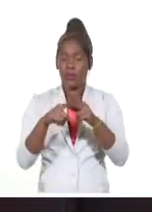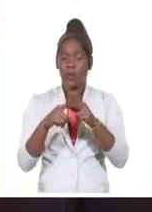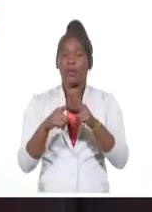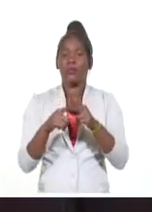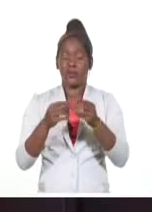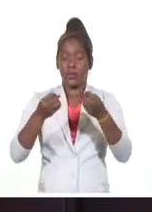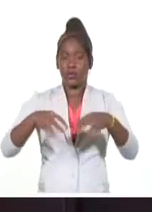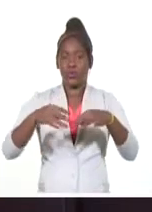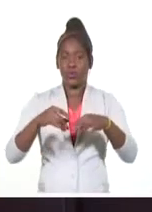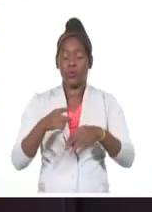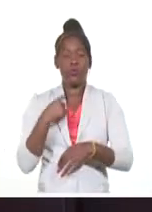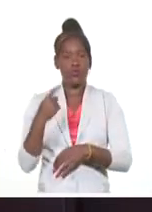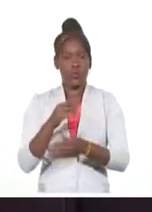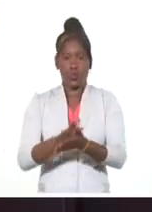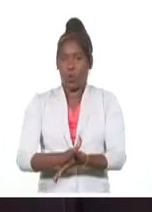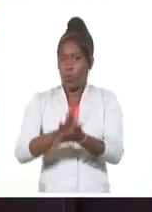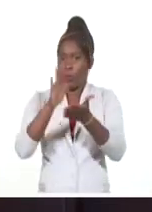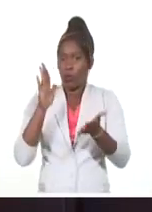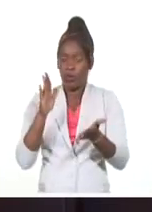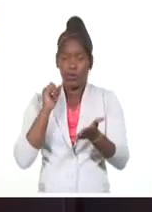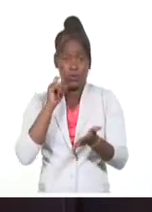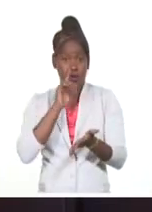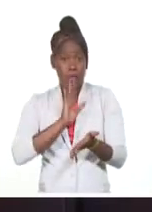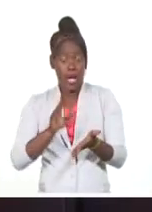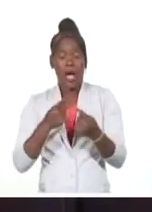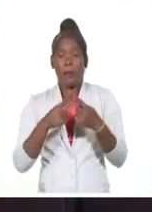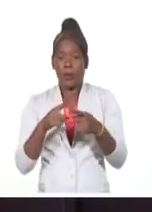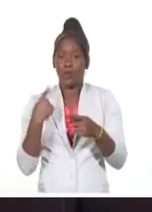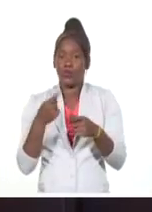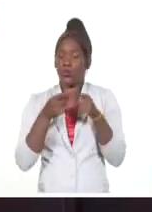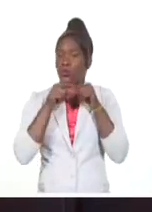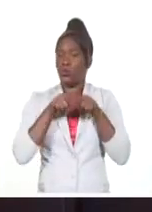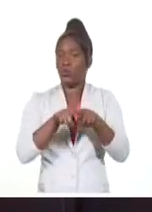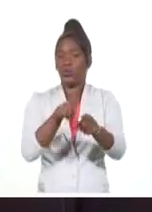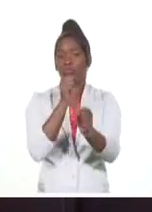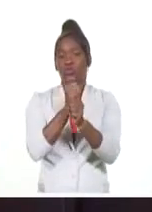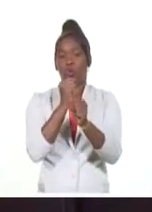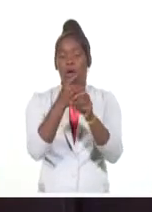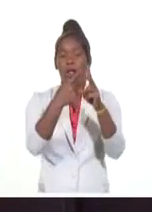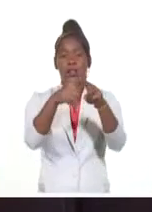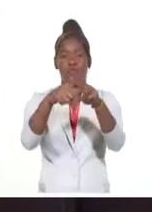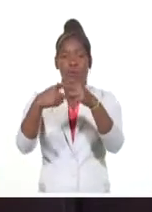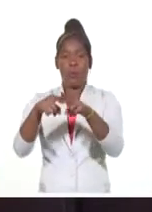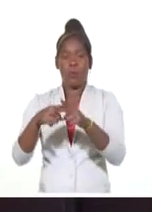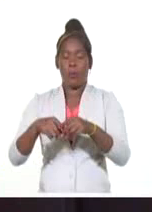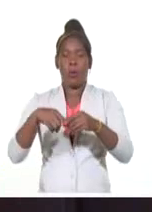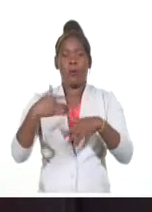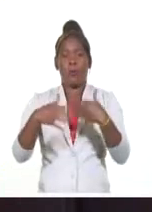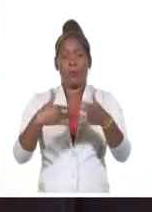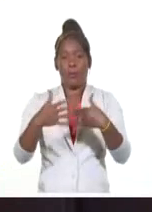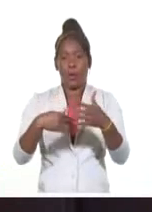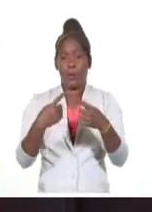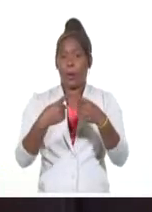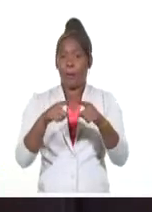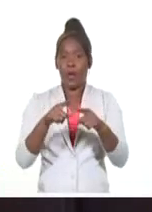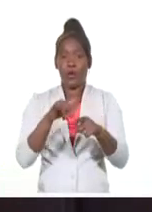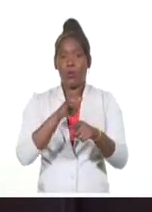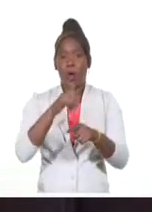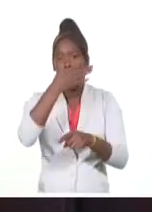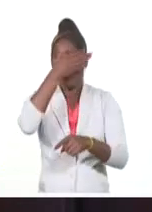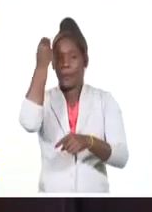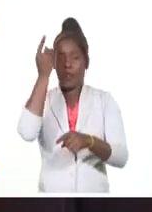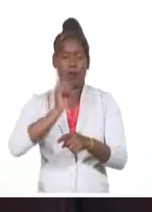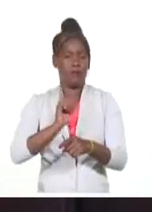vamos comprometidos en avanzar junto a ustedes en la solución de esos problemas y que no los defraudaremos.